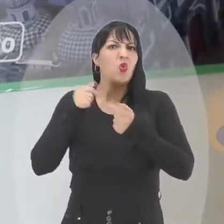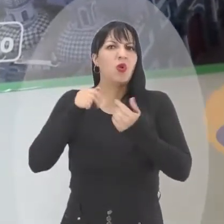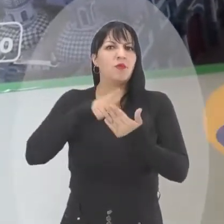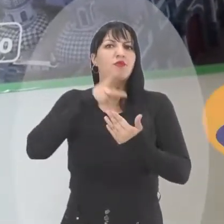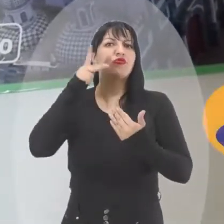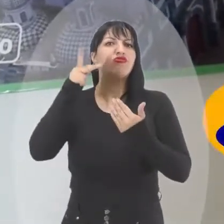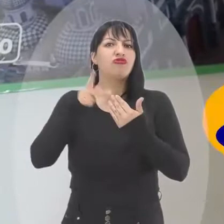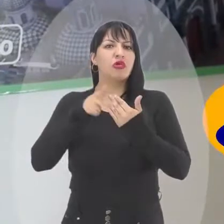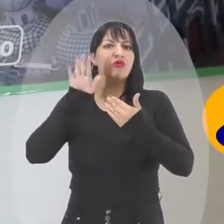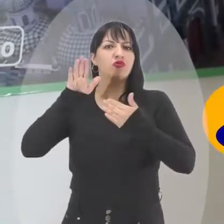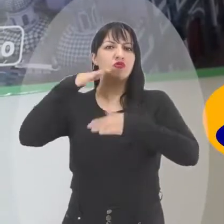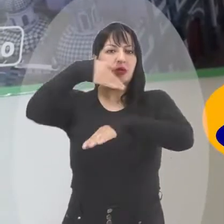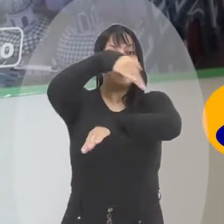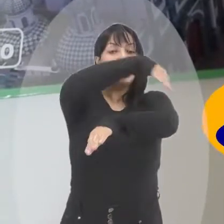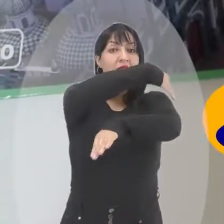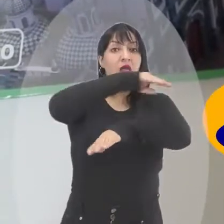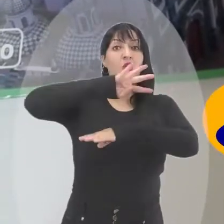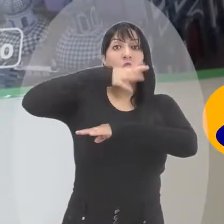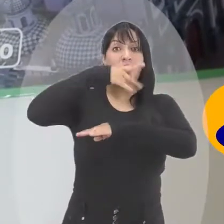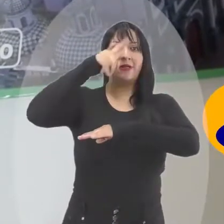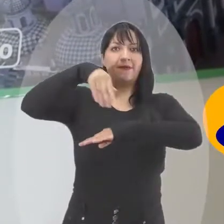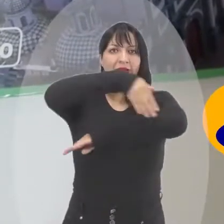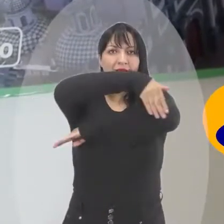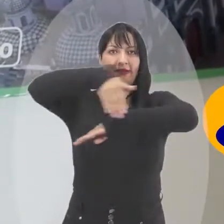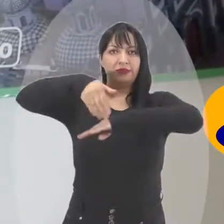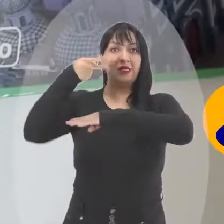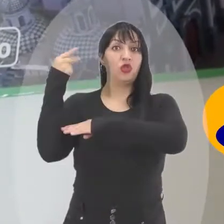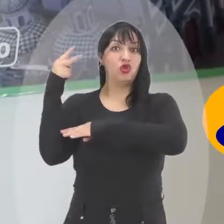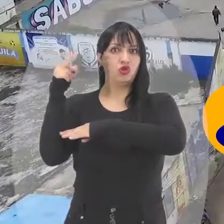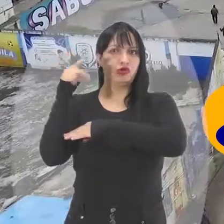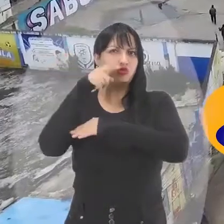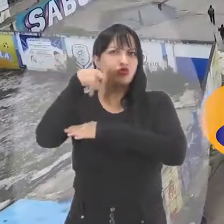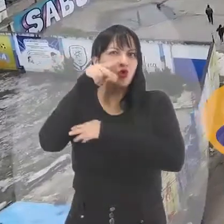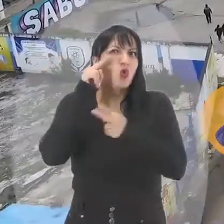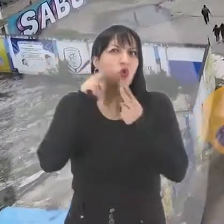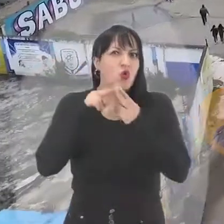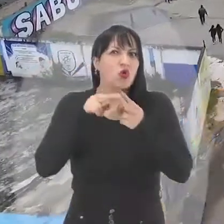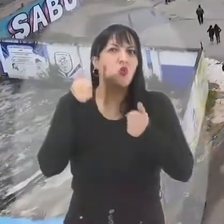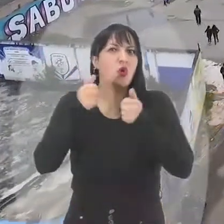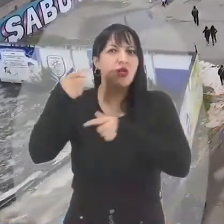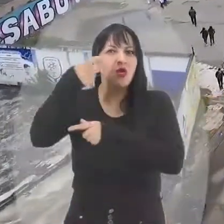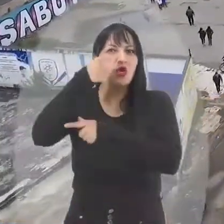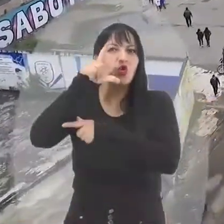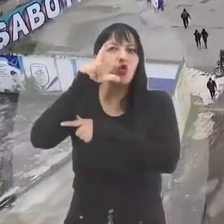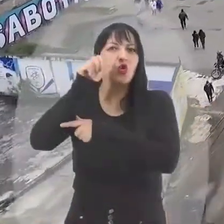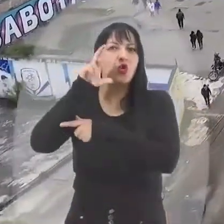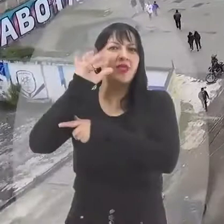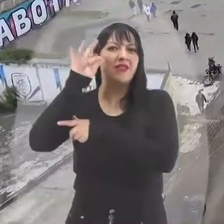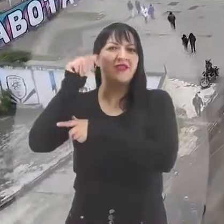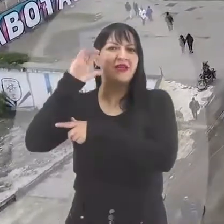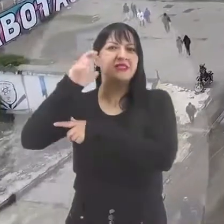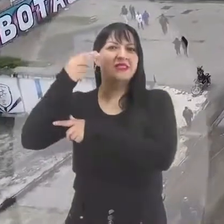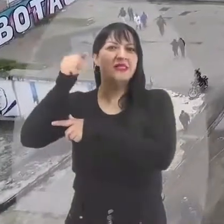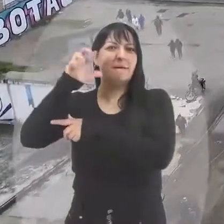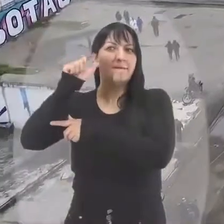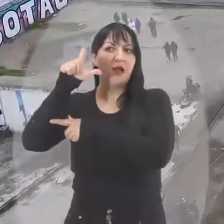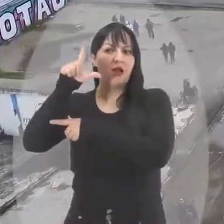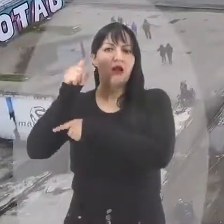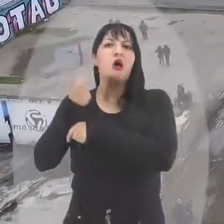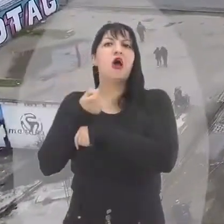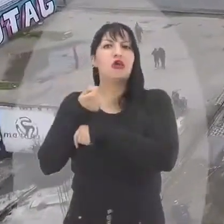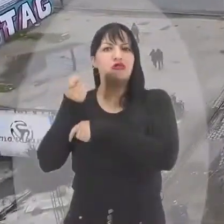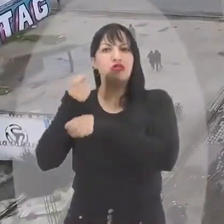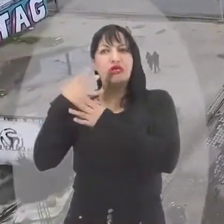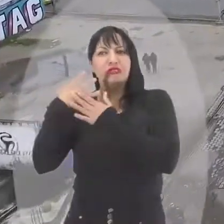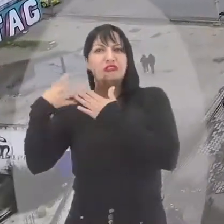destinados a la ejecución del proyecto Intersección Carrera Cuarta y Calle 12, también conocido como Glorieta Chapal en el